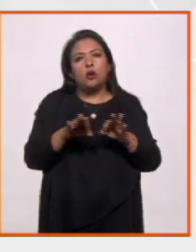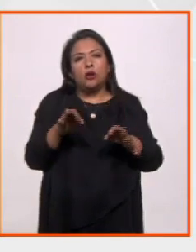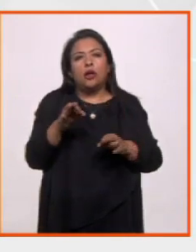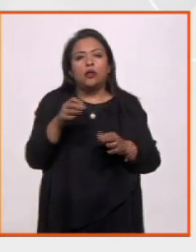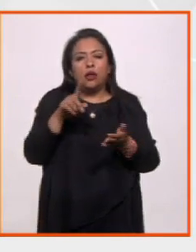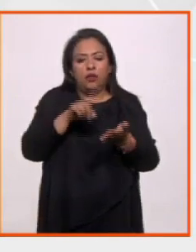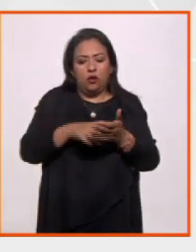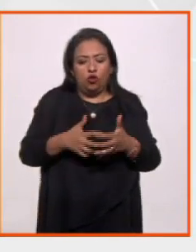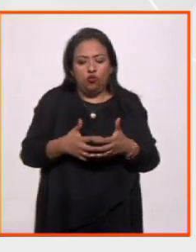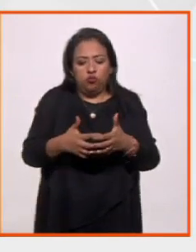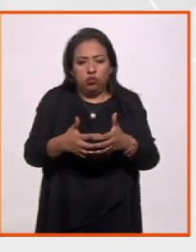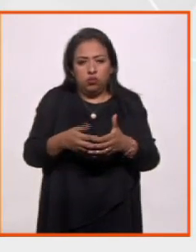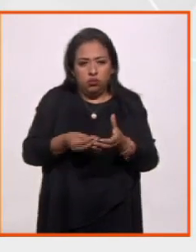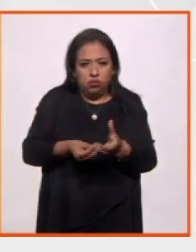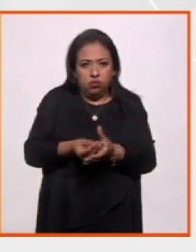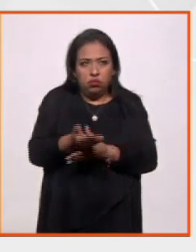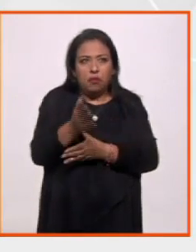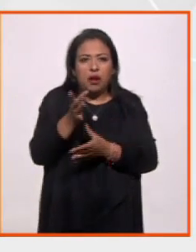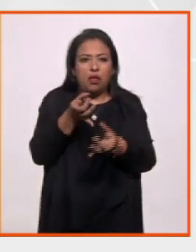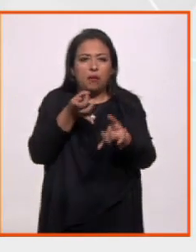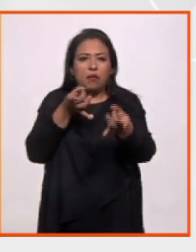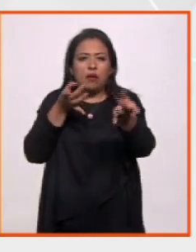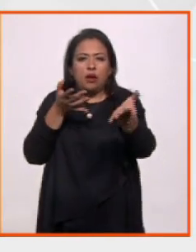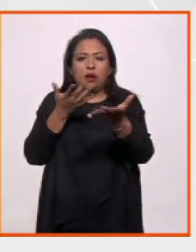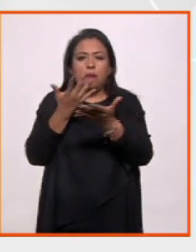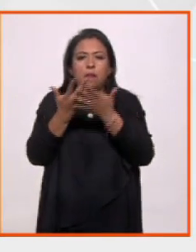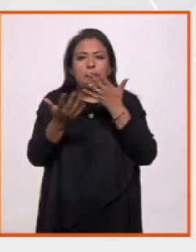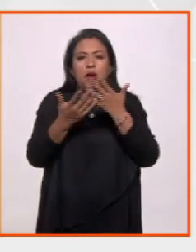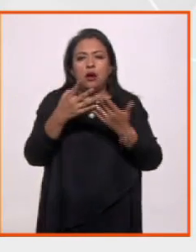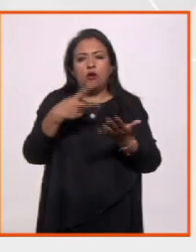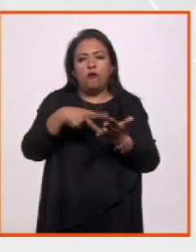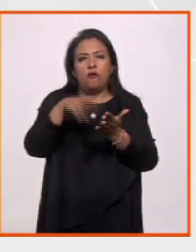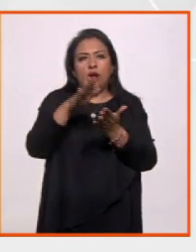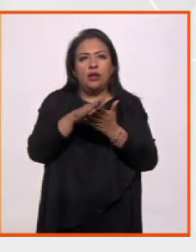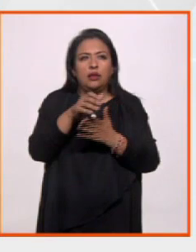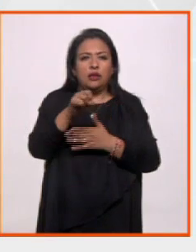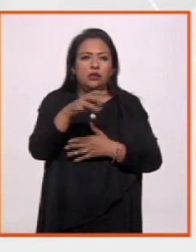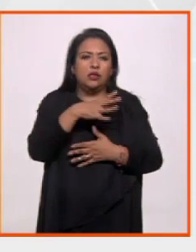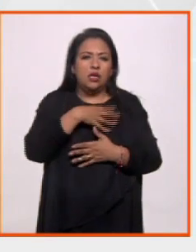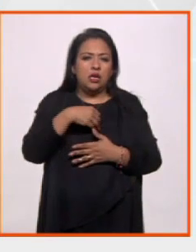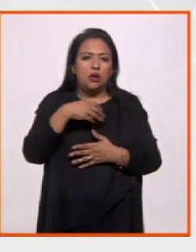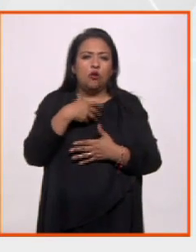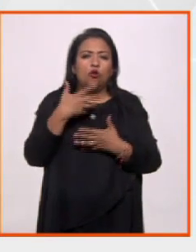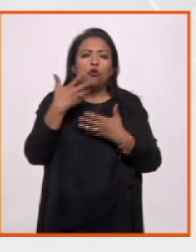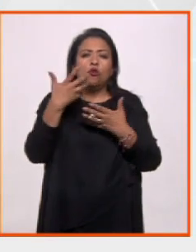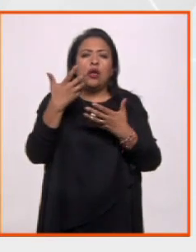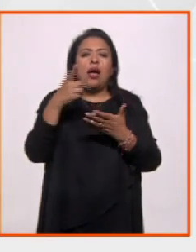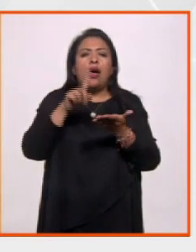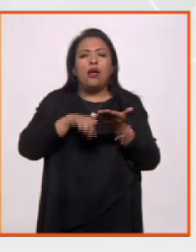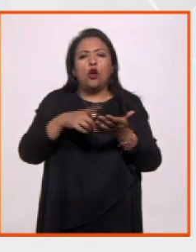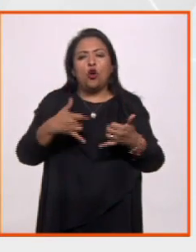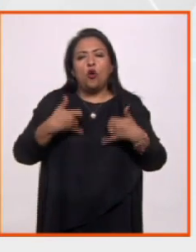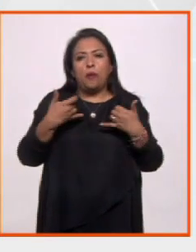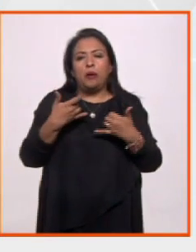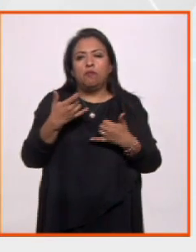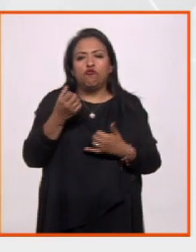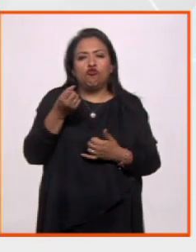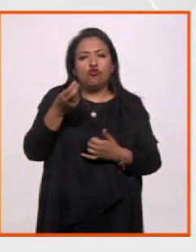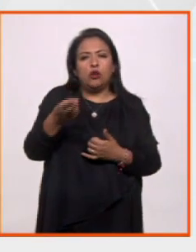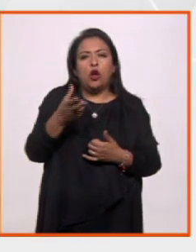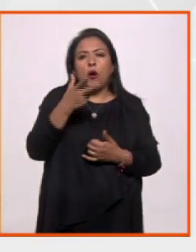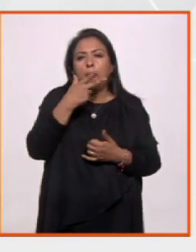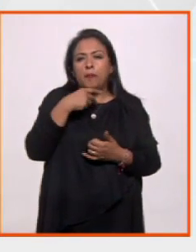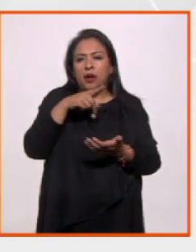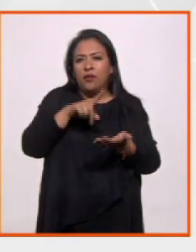del vientre, como flechas en la mano del valiente. Así son los hijos sabidos en la juventud. Bienaventurado el hombre que